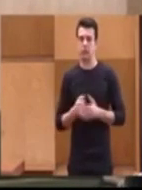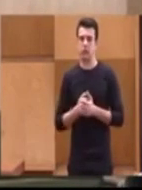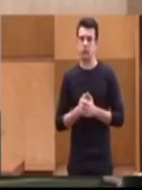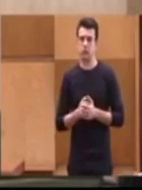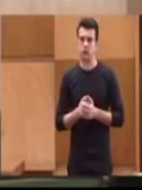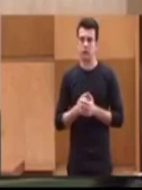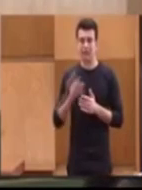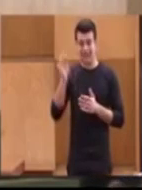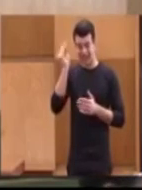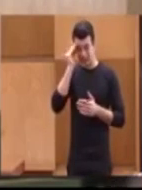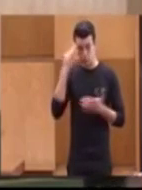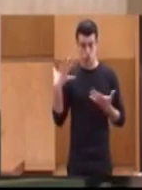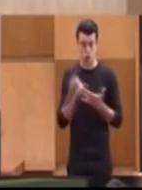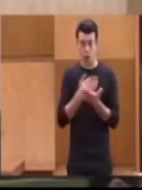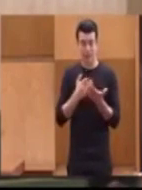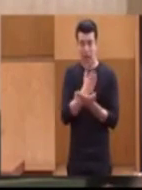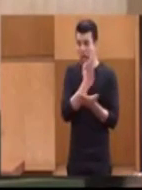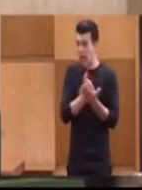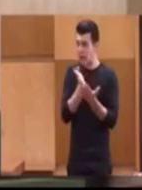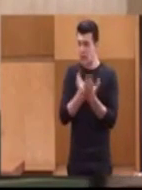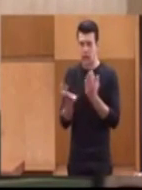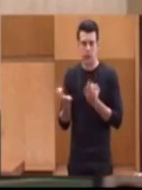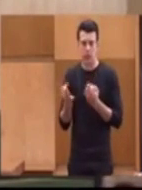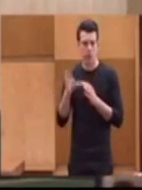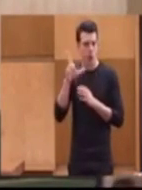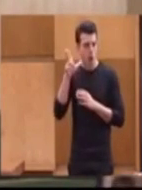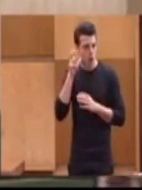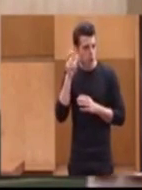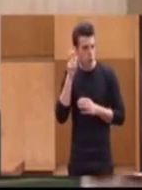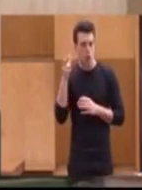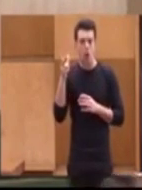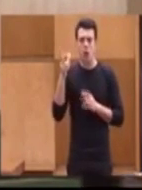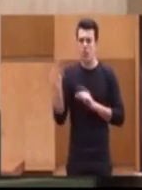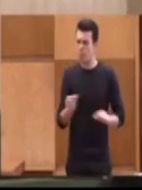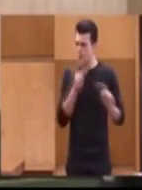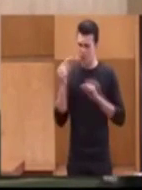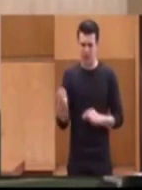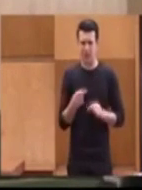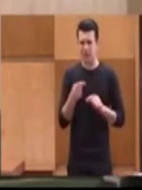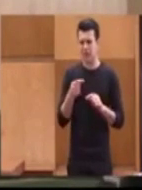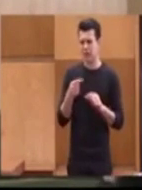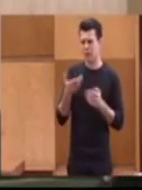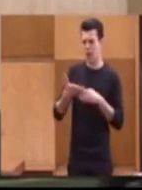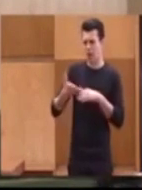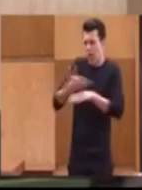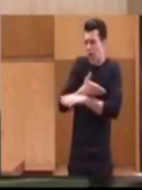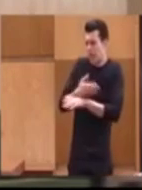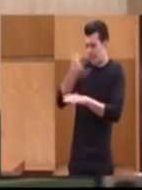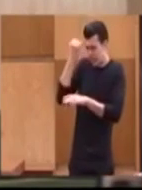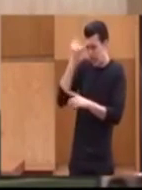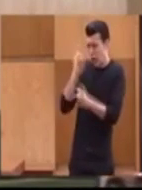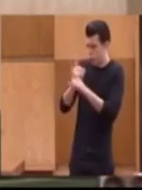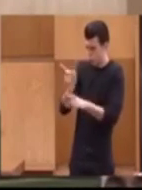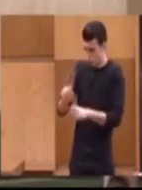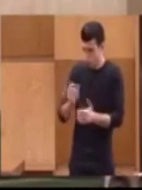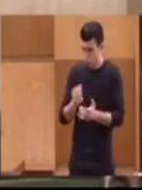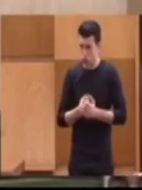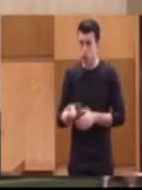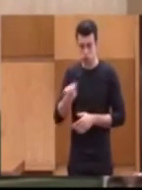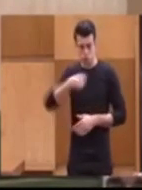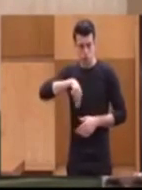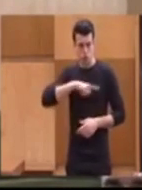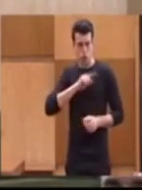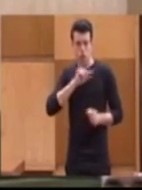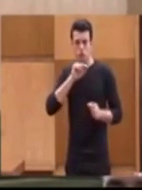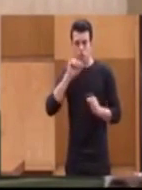las alternativas deben ser escuchadas y debatidas, sin restricciones, sin ideas preconcebidas. La MERP defendemos ese debate.